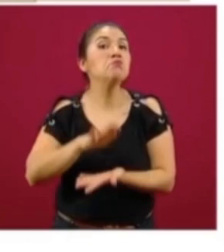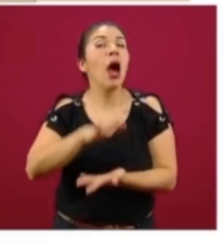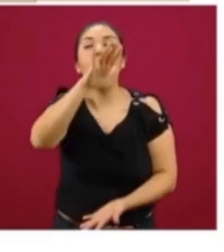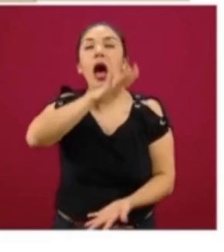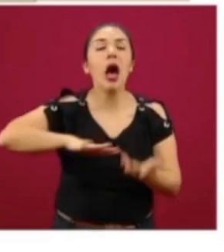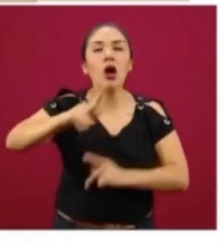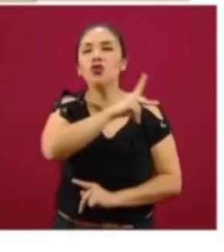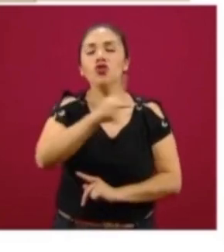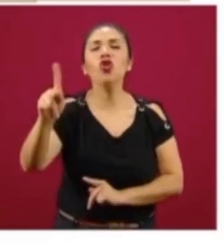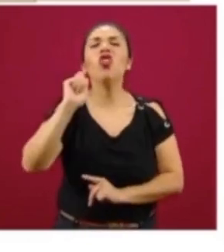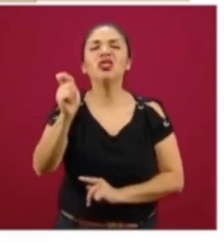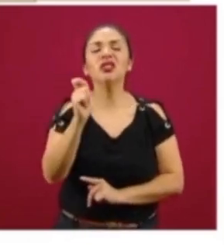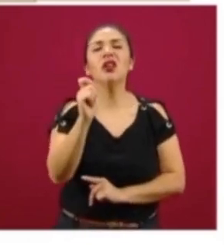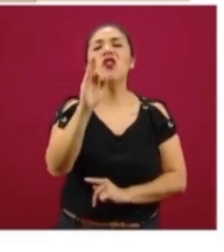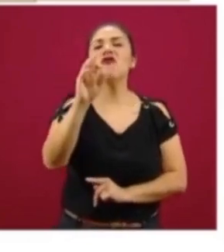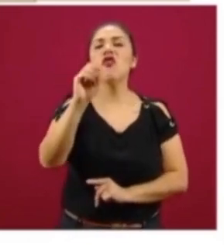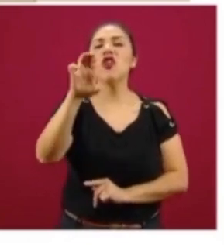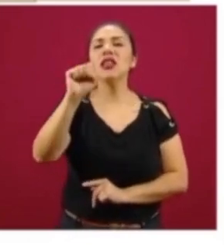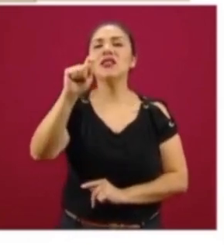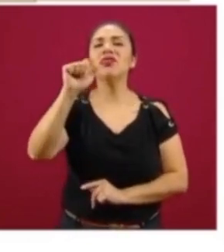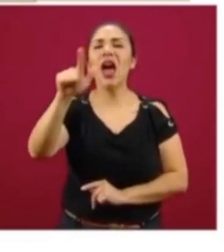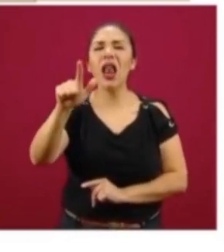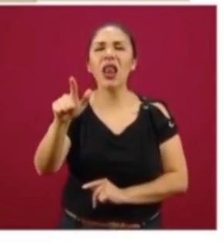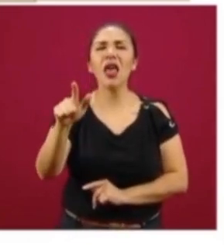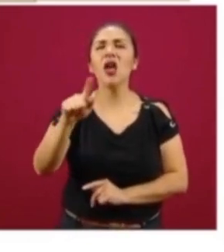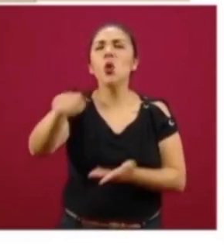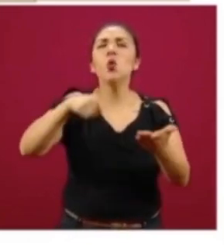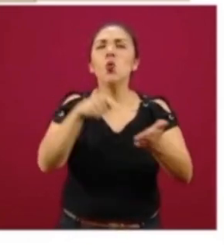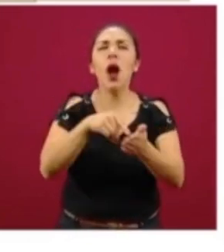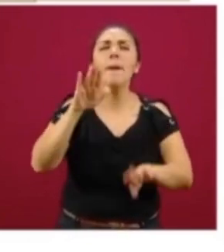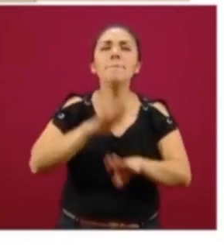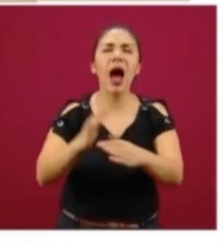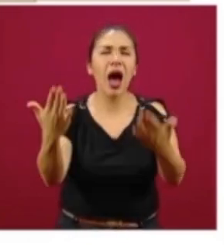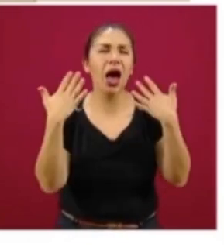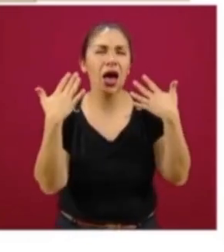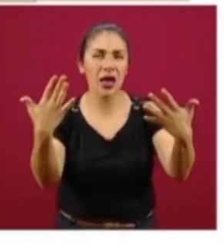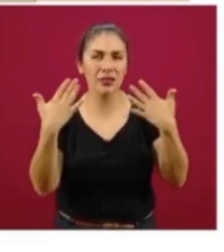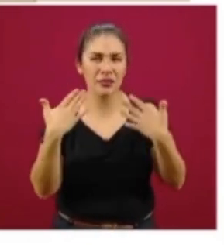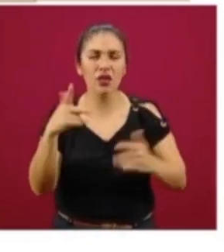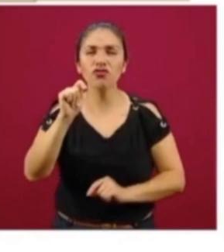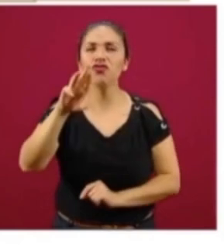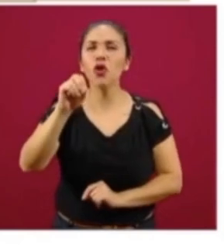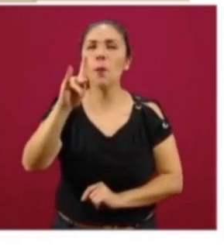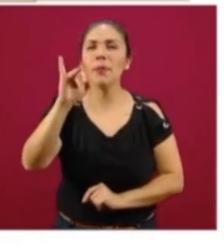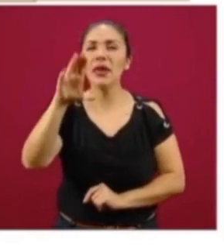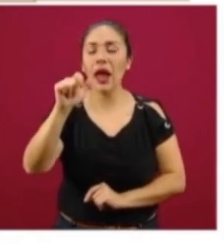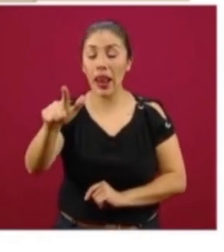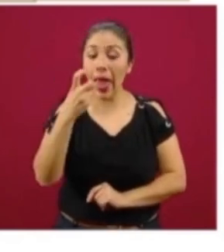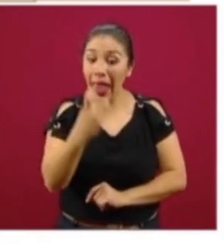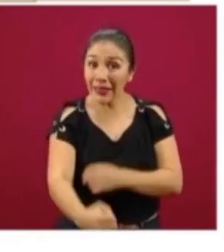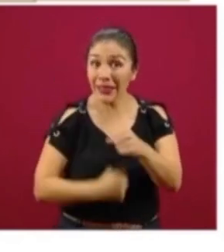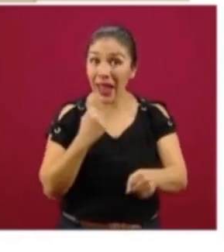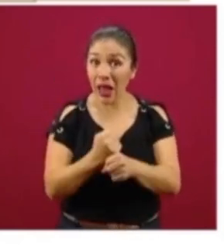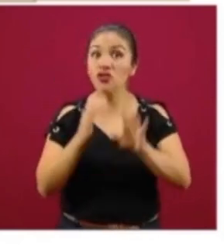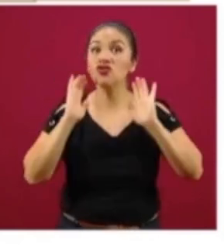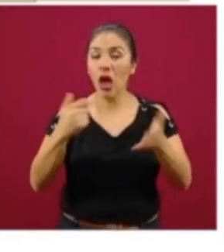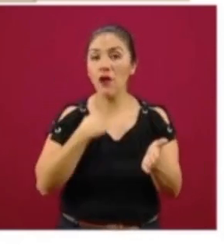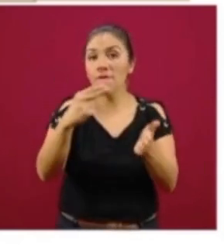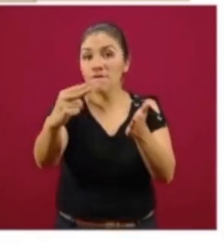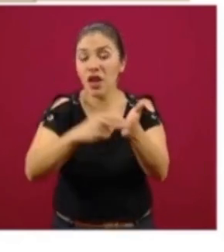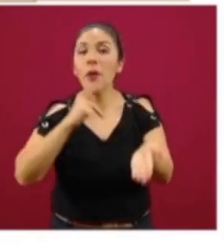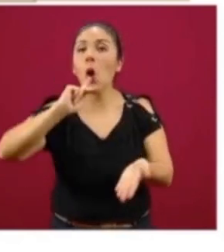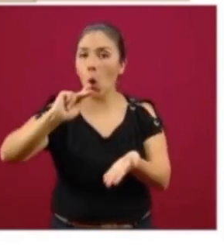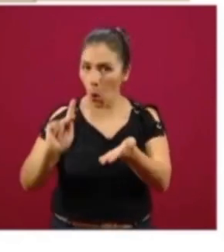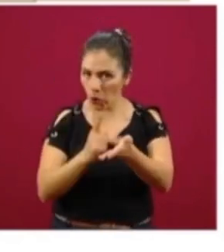todos forestales, de zona tropical. Este año volvimos a firmar un